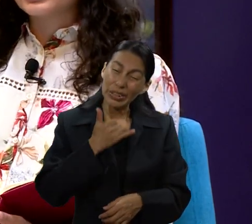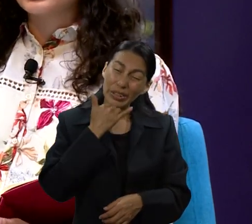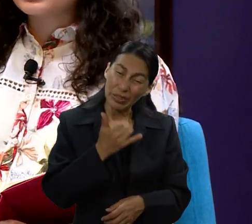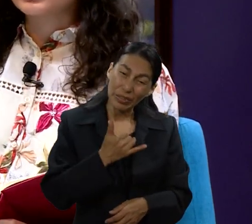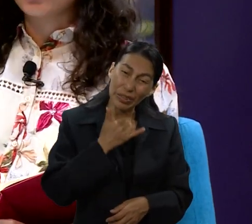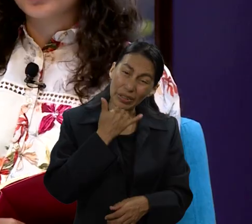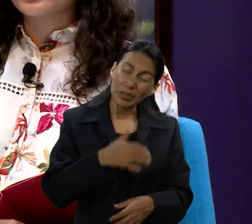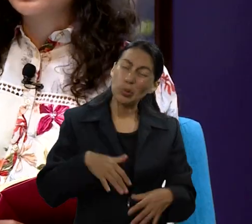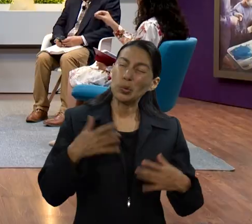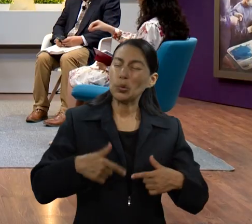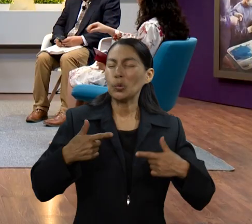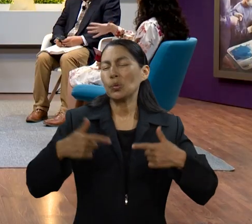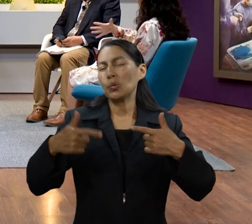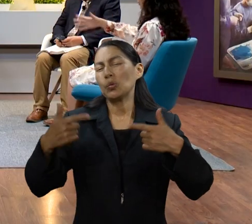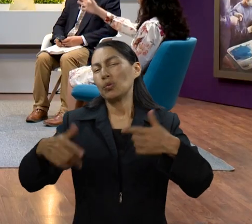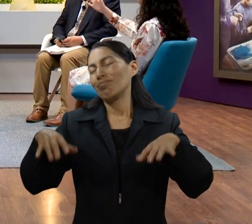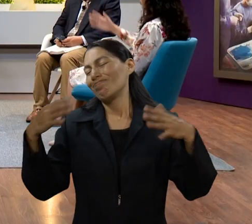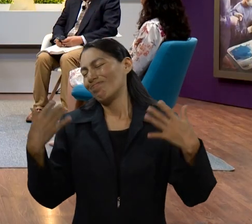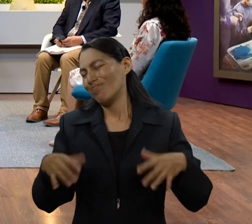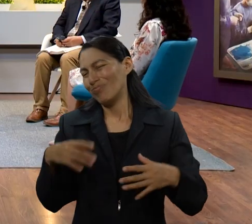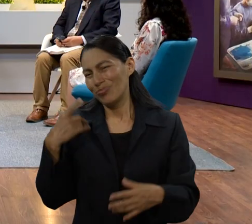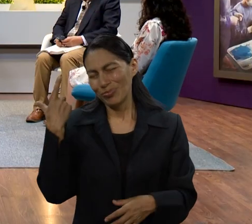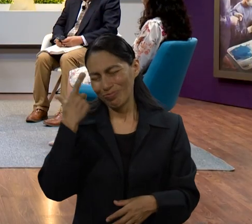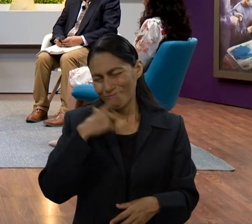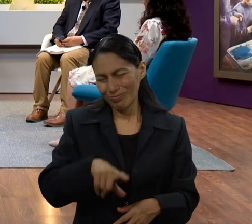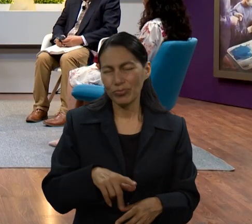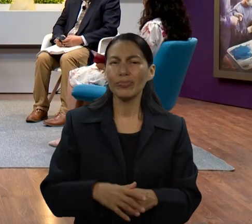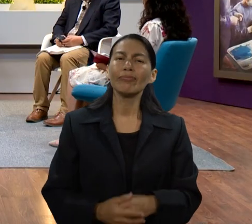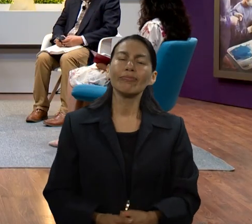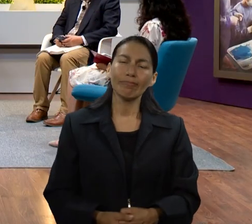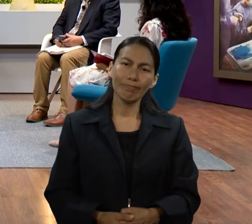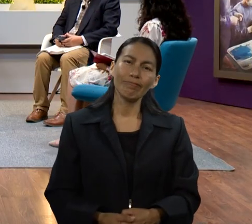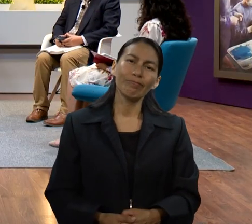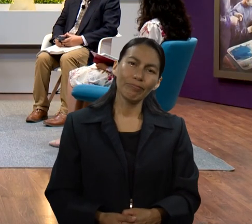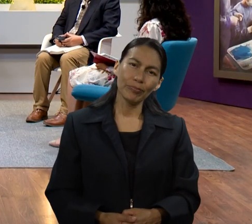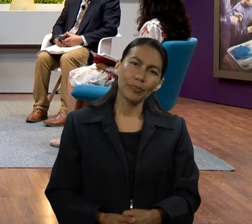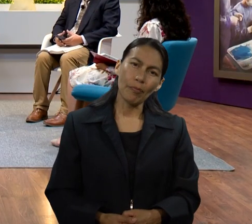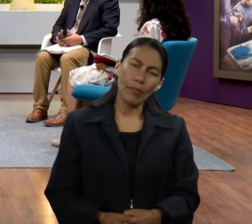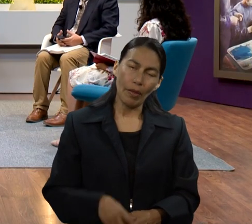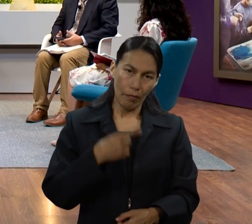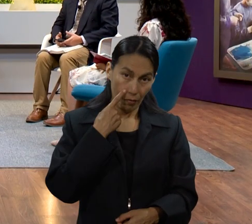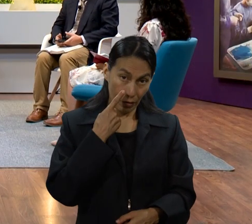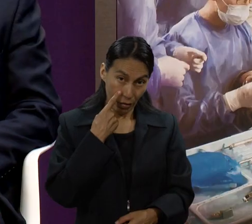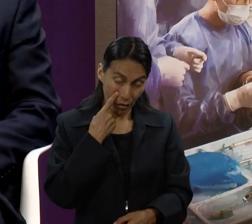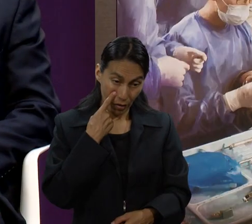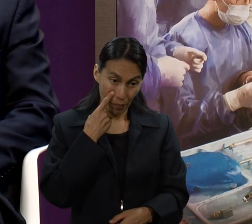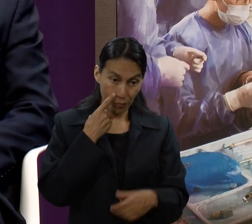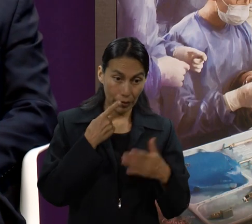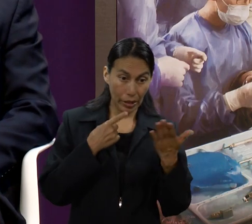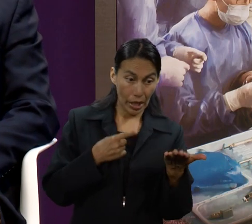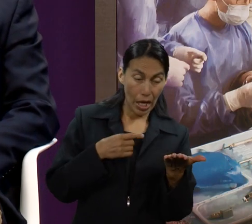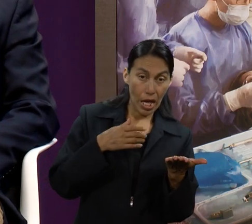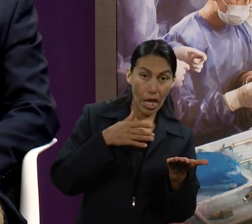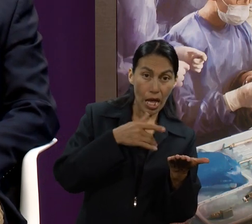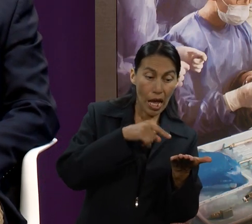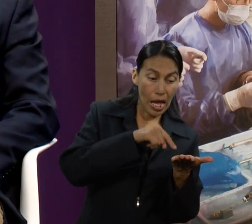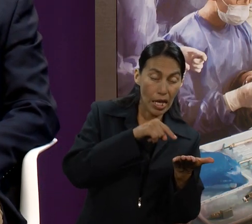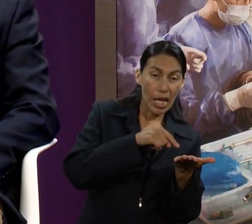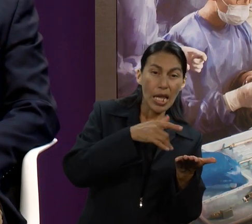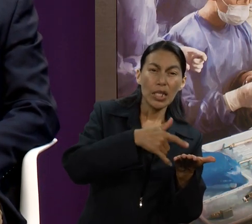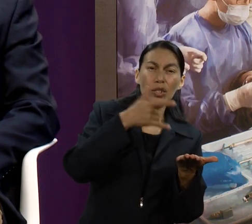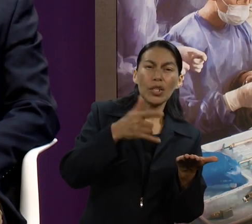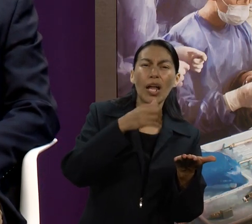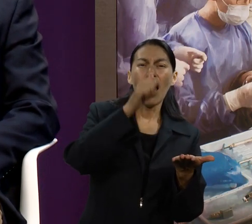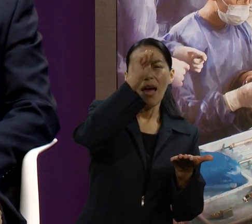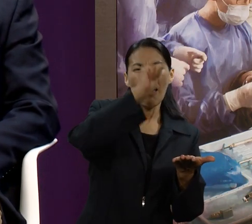O sea, ese error de Ismael dio consecuencias muy feas para el pueblo de Israel. Y ahí hay un paralelismo entre esta historia y lo que pasó